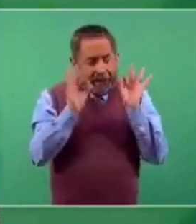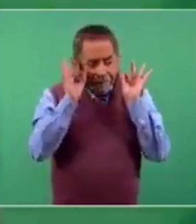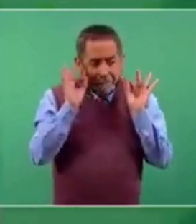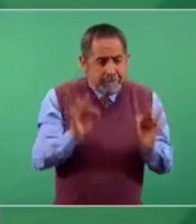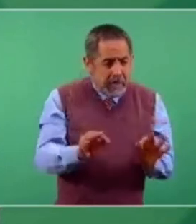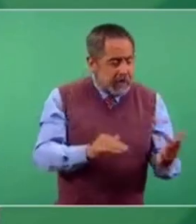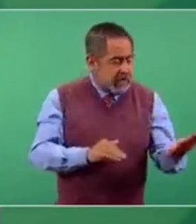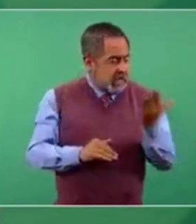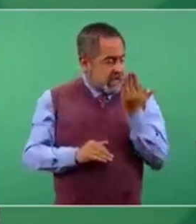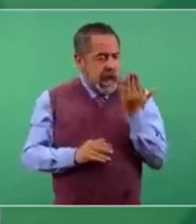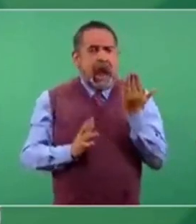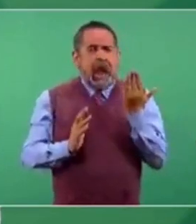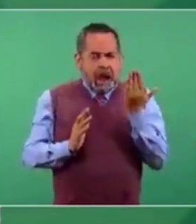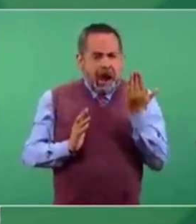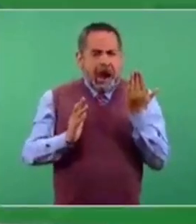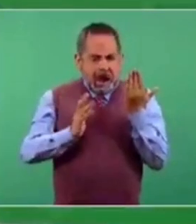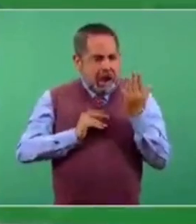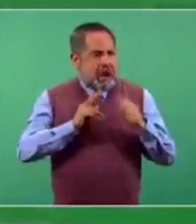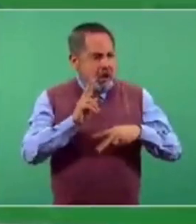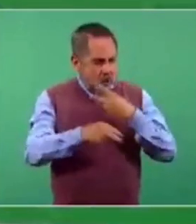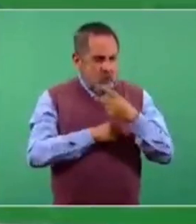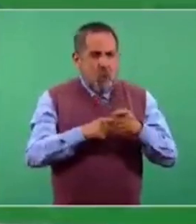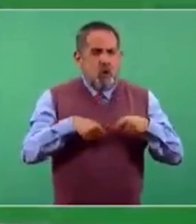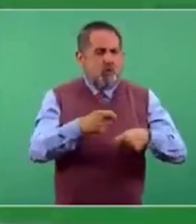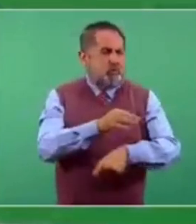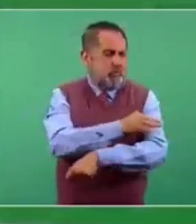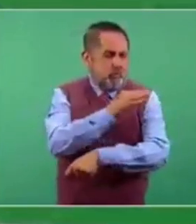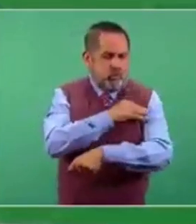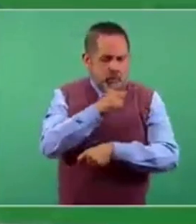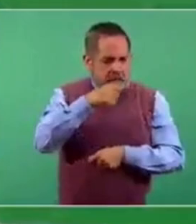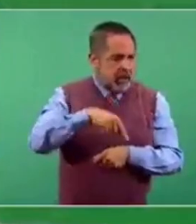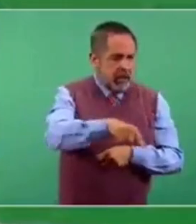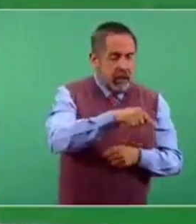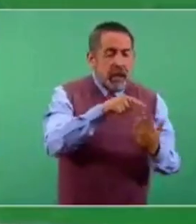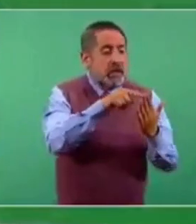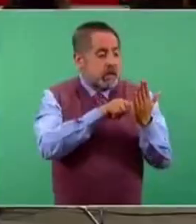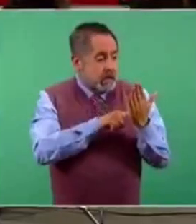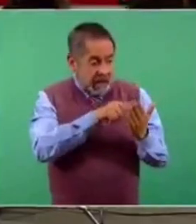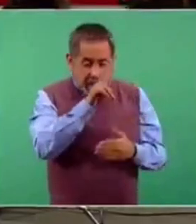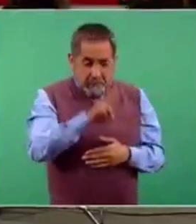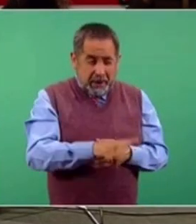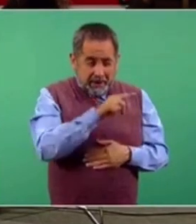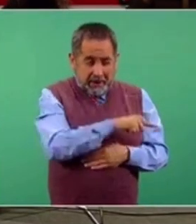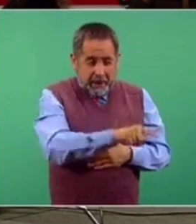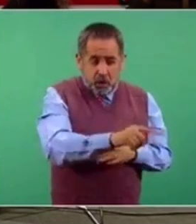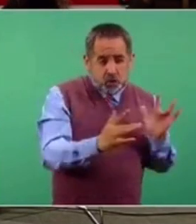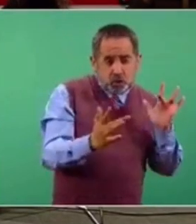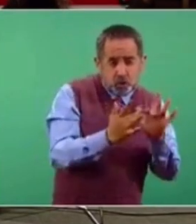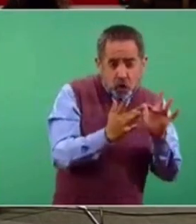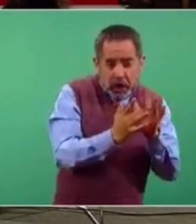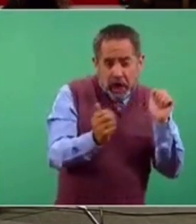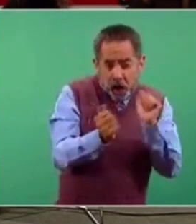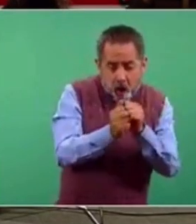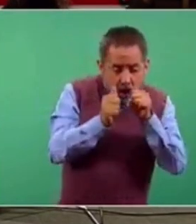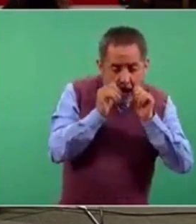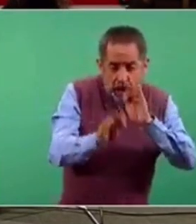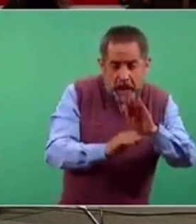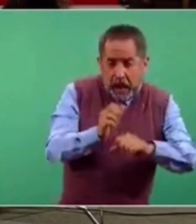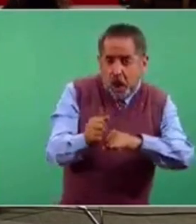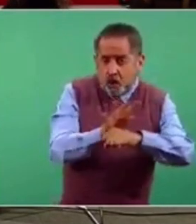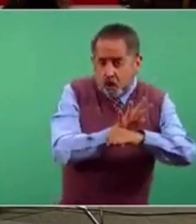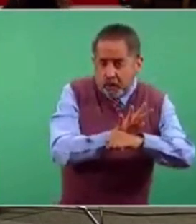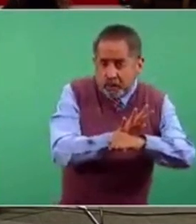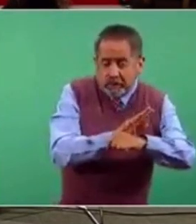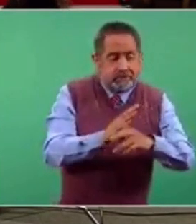que nos permitan saber la equivalencia de la exposición al riesgo COVID en el sector privado con la misma claridad que lo tenemos